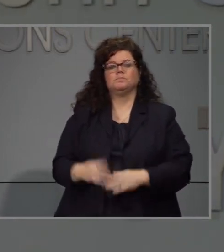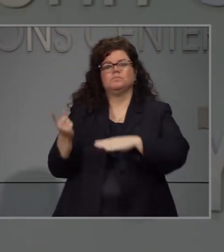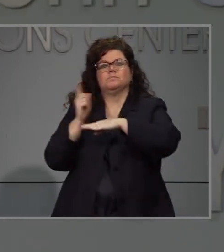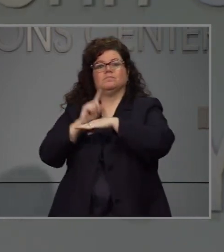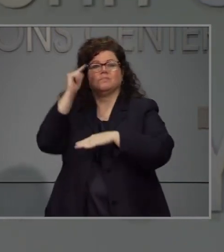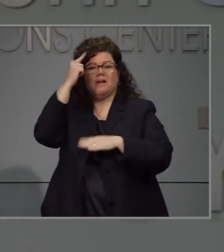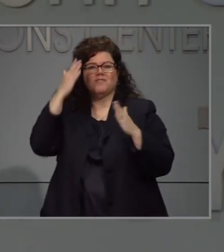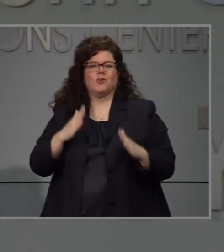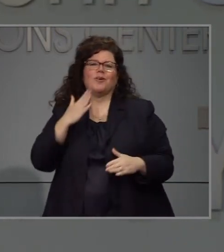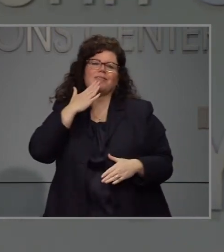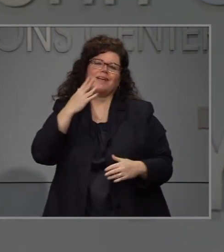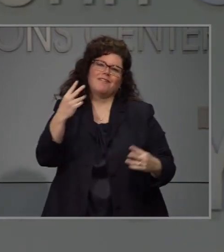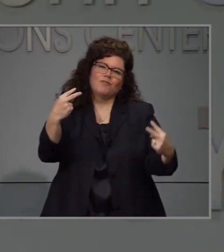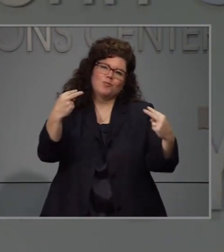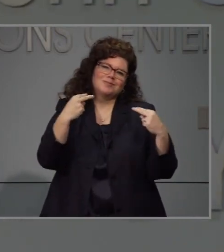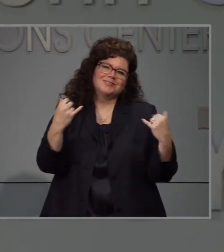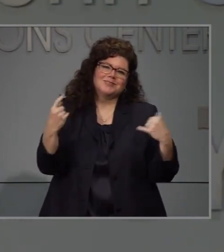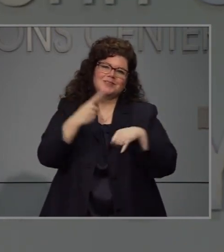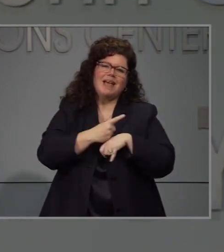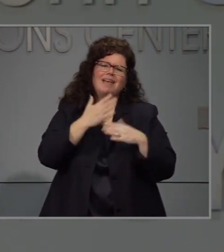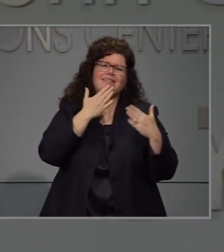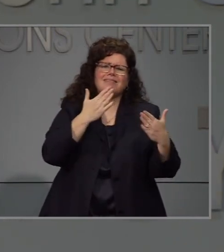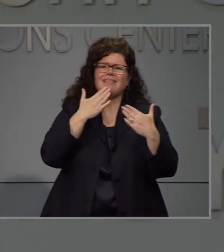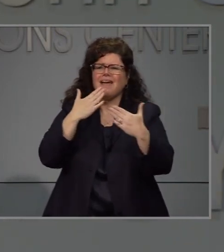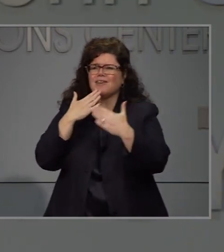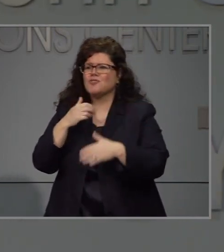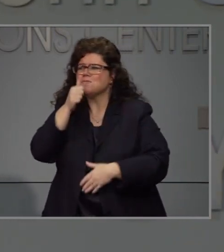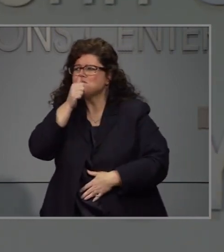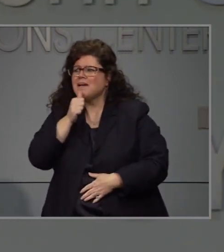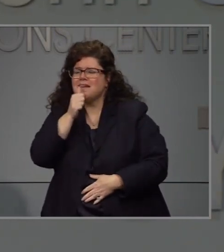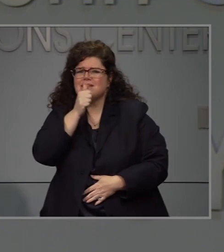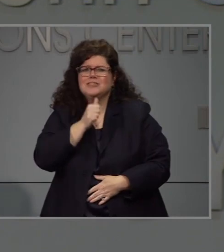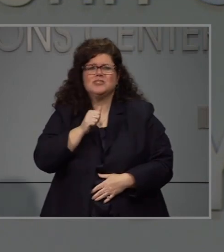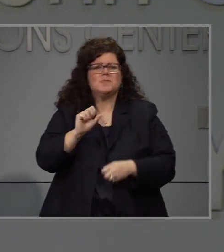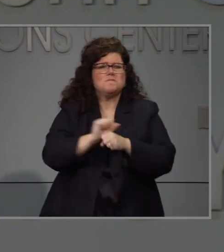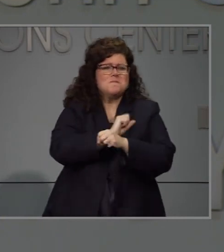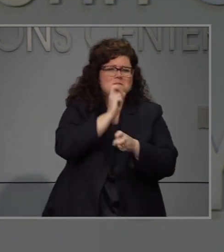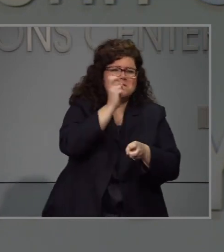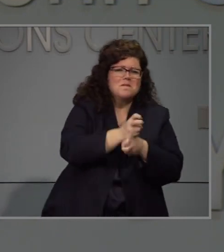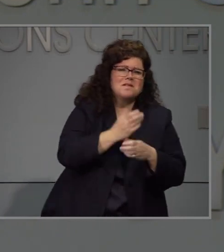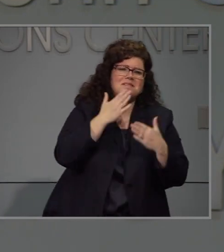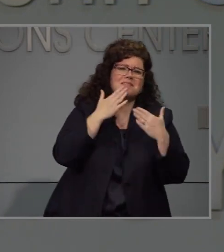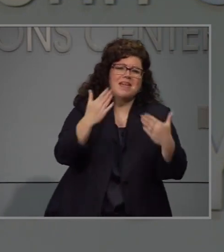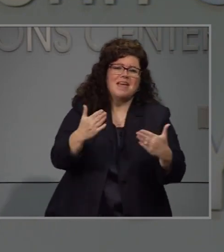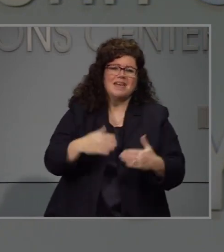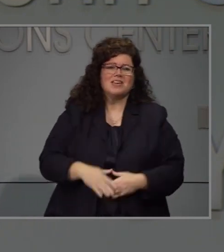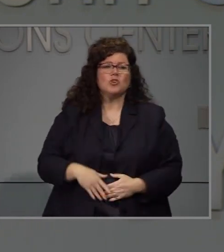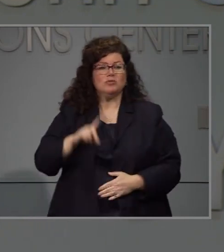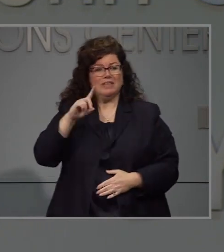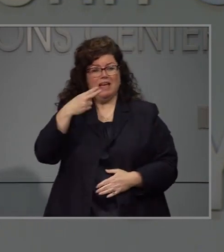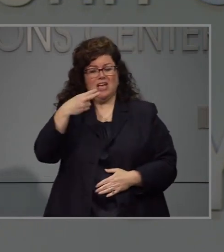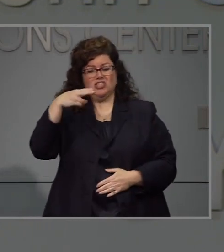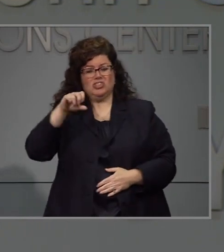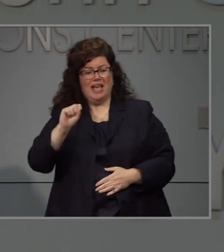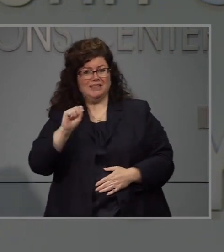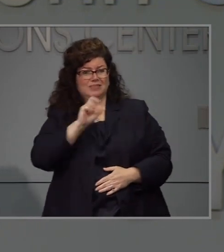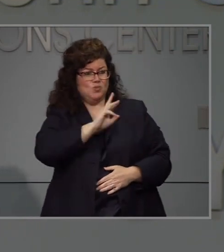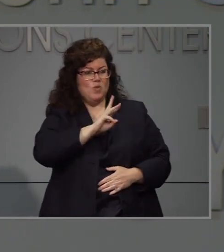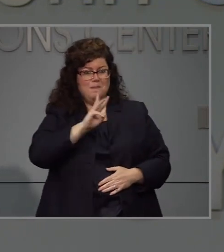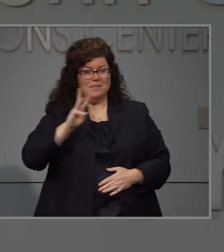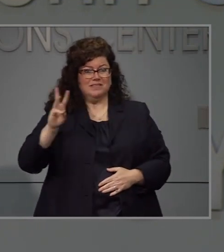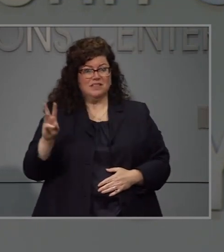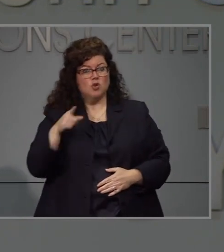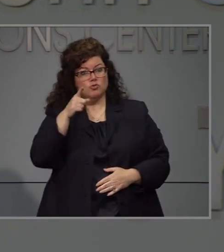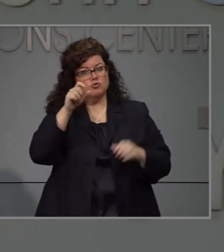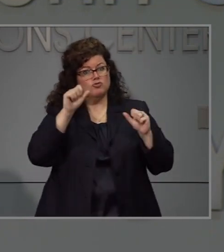Muchísimas gracias por haber estado con nosotros gracias por su paciencia y su arduo trabajo gracias a la vayan